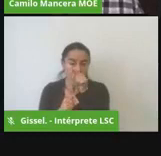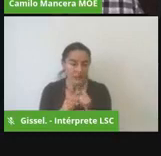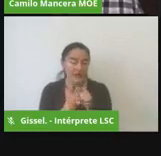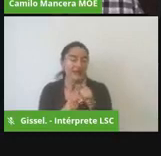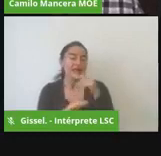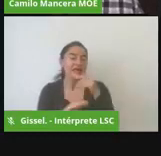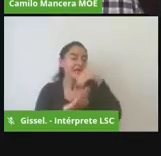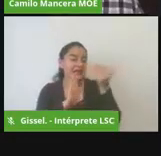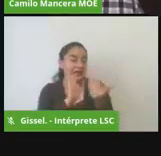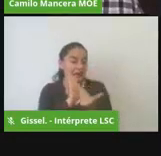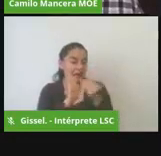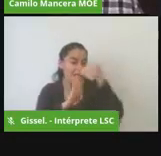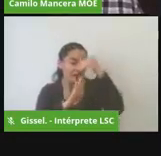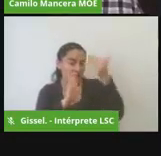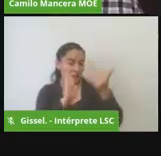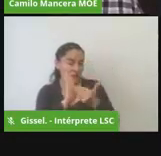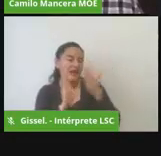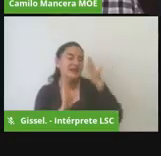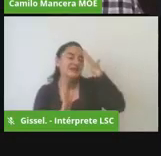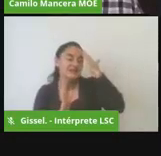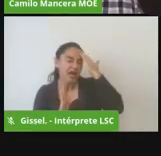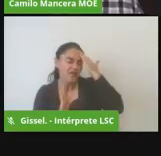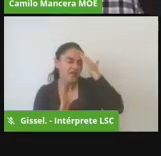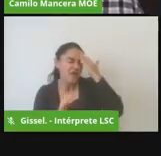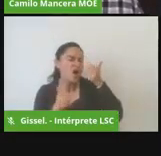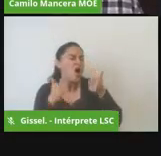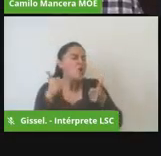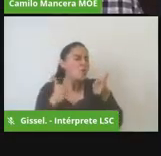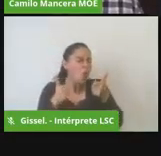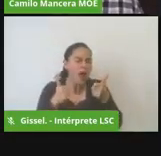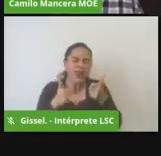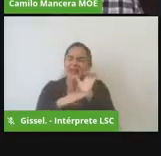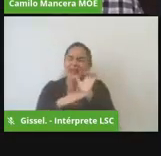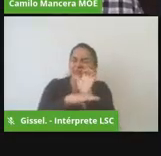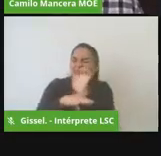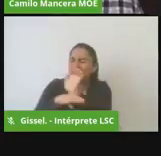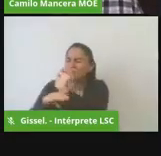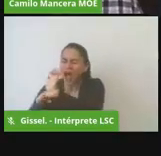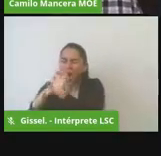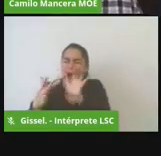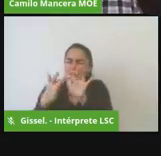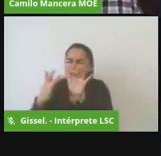de poder tener un contacto y una mediación fácil con las autoridades competentes